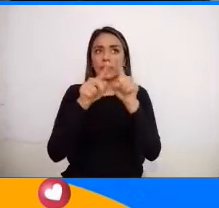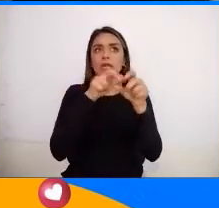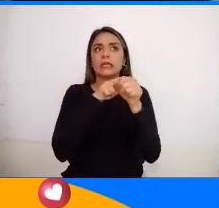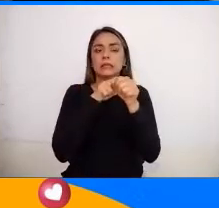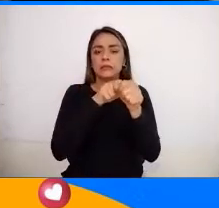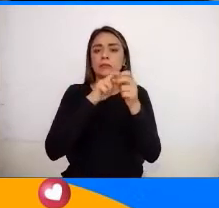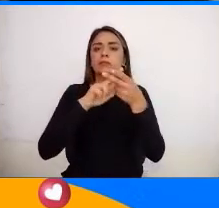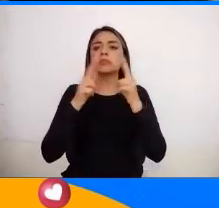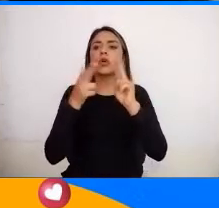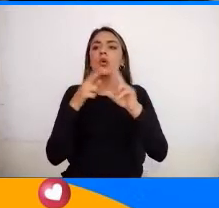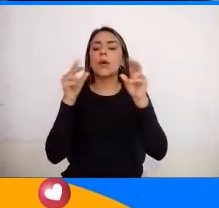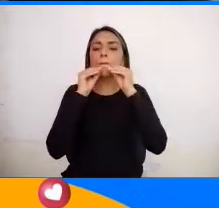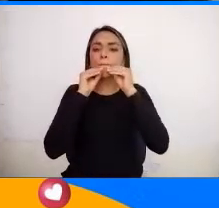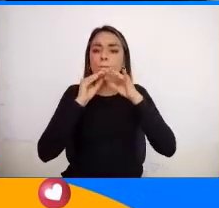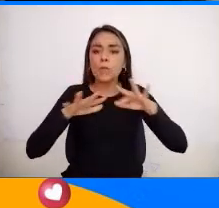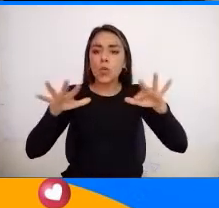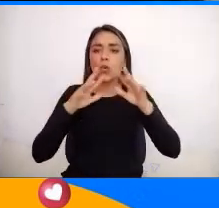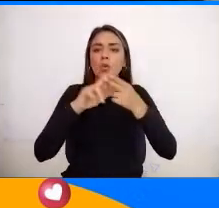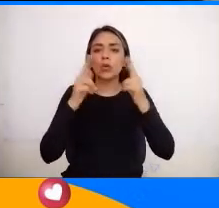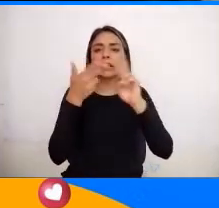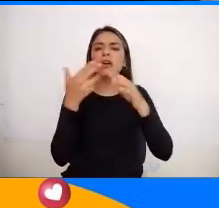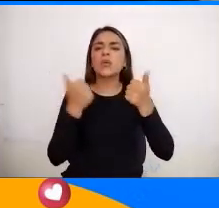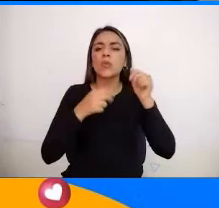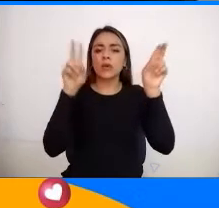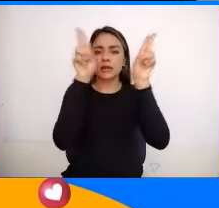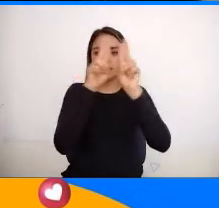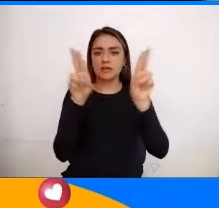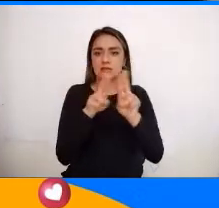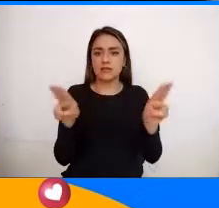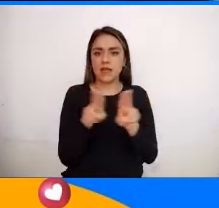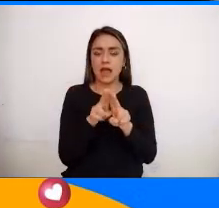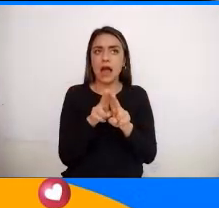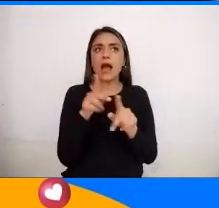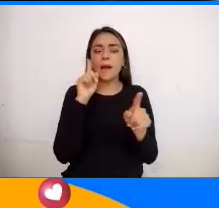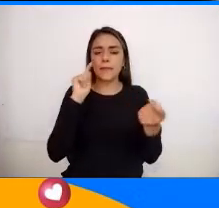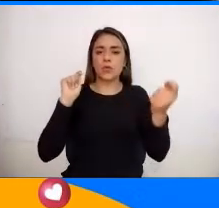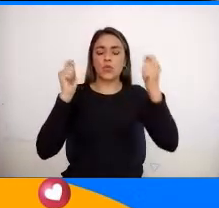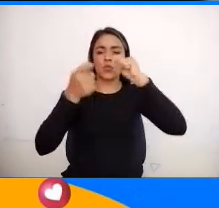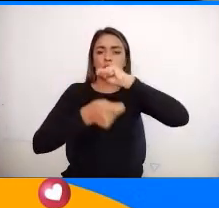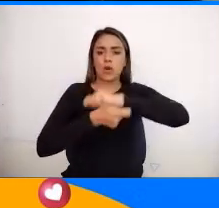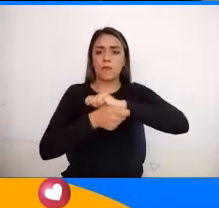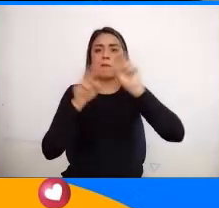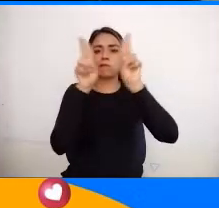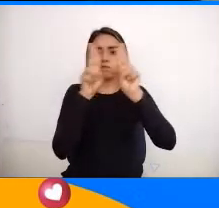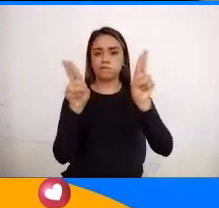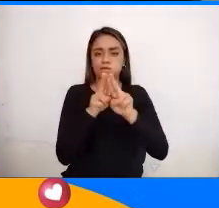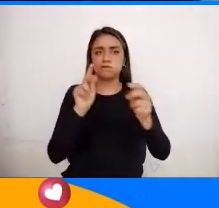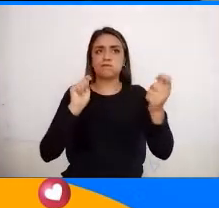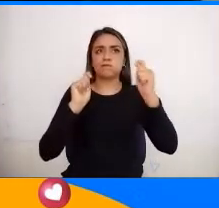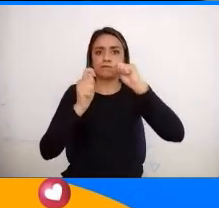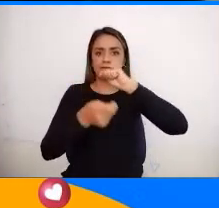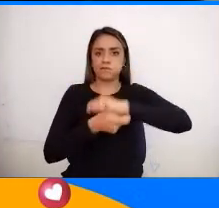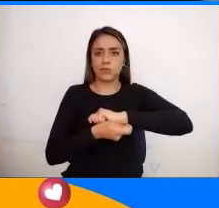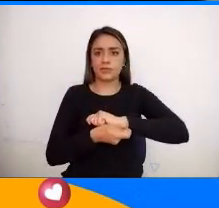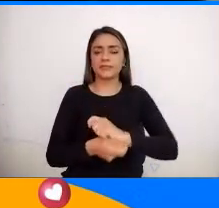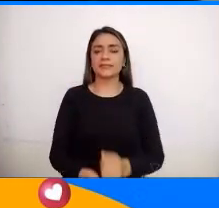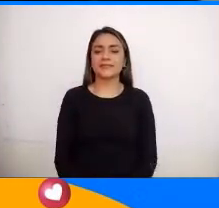comunicación Y el internet como motor de cambio El internet como motor de cambio ¿Listo?